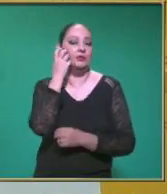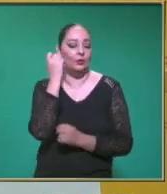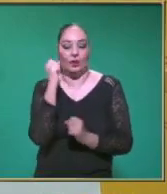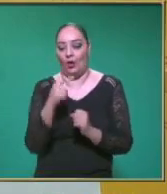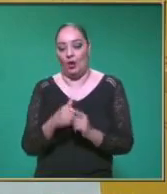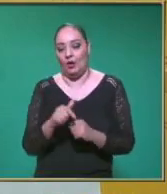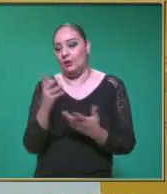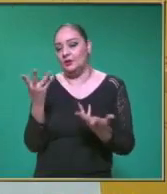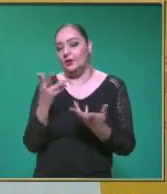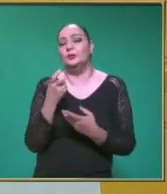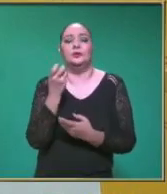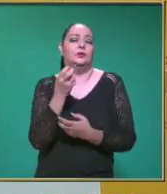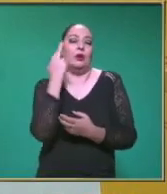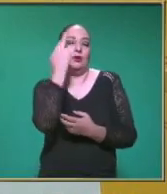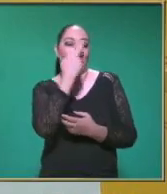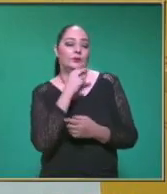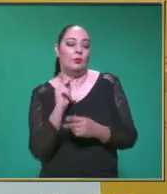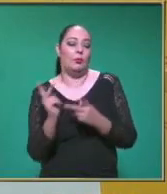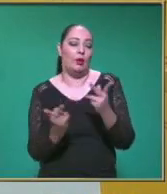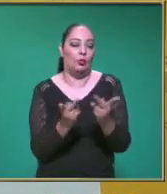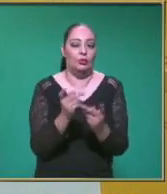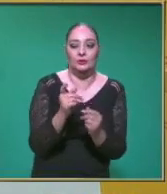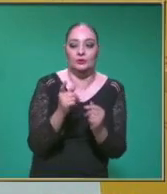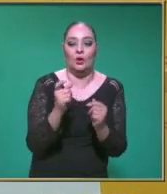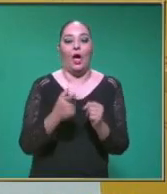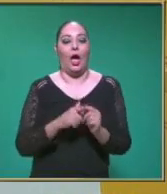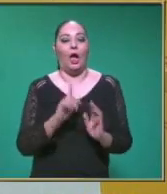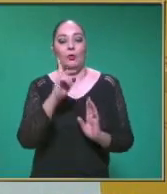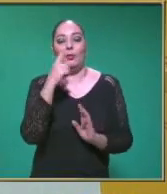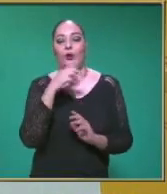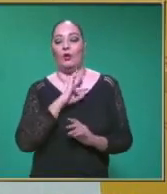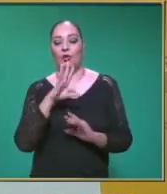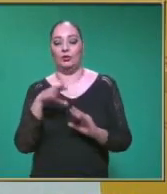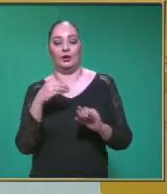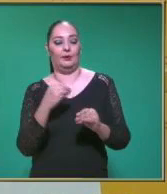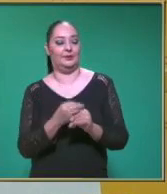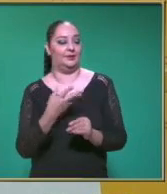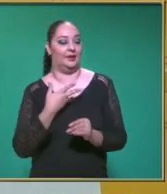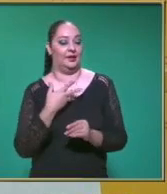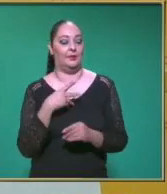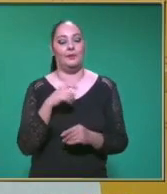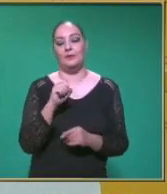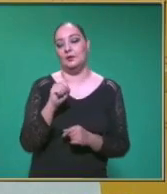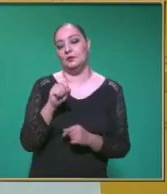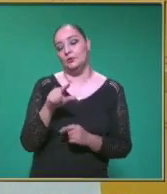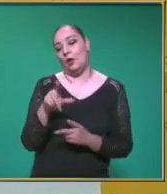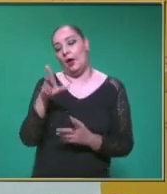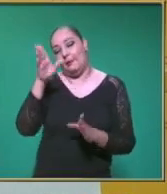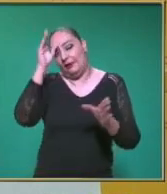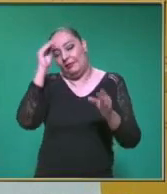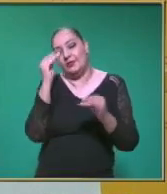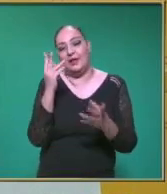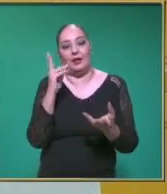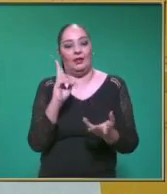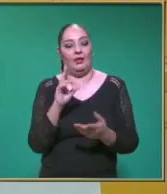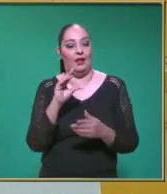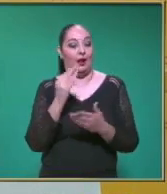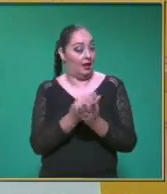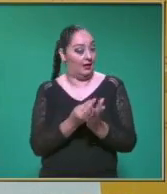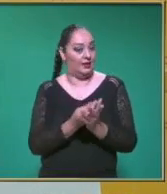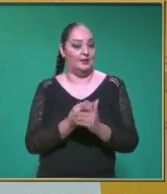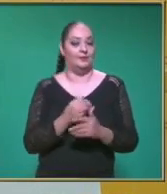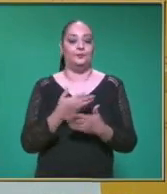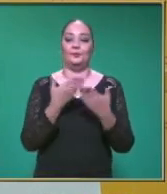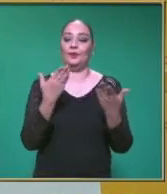nosotros Esta pequeña evaluación Con unas preguntitas Nada más Para retomar El aprendizaje obtenido Entonces Bueno Ahora si vamos A